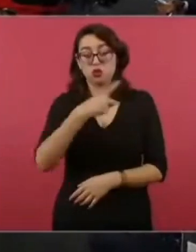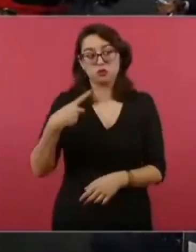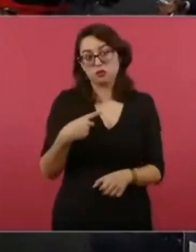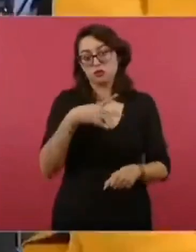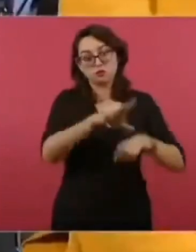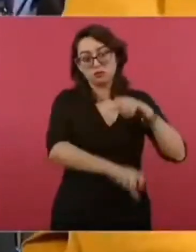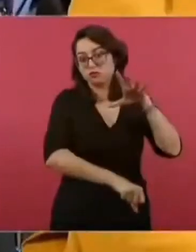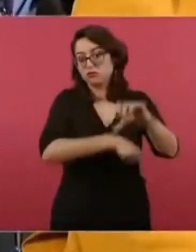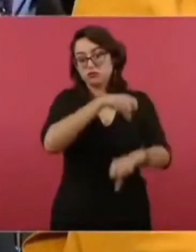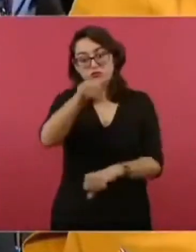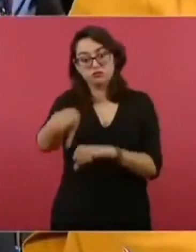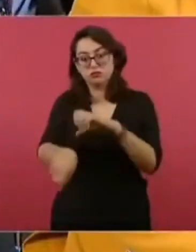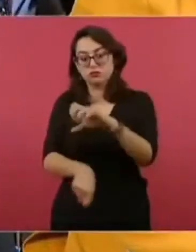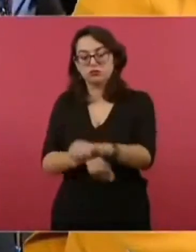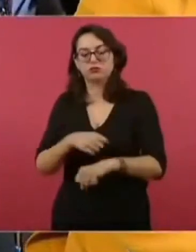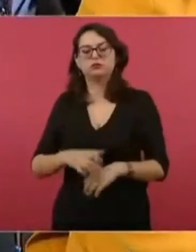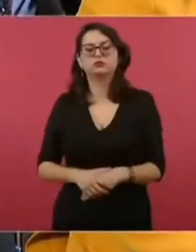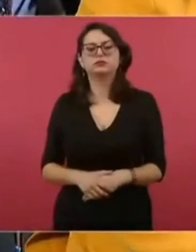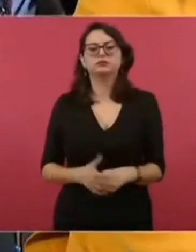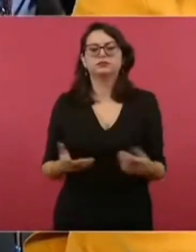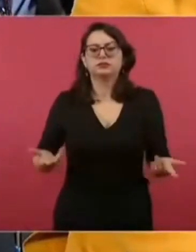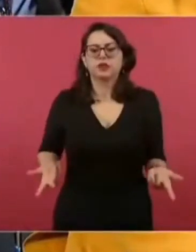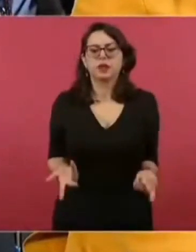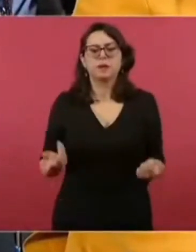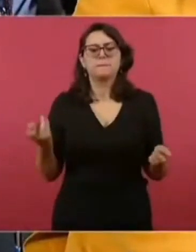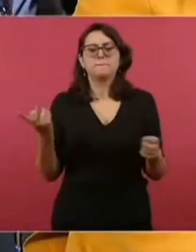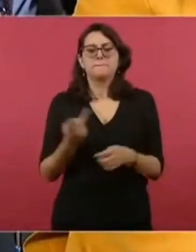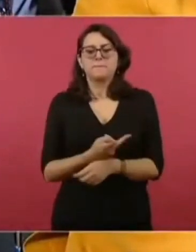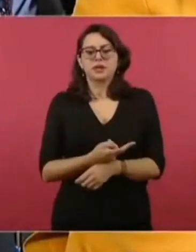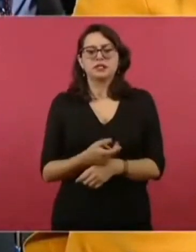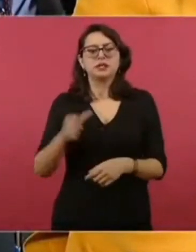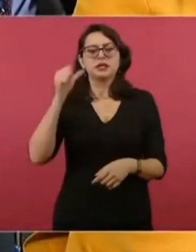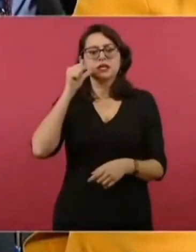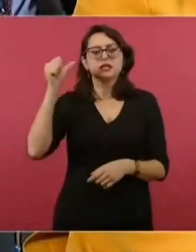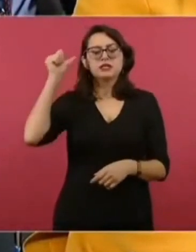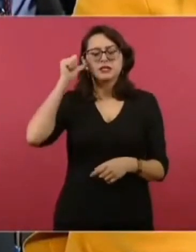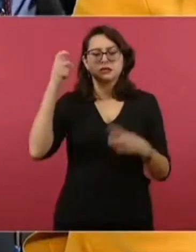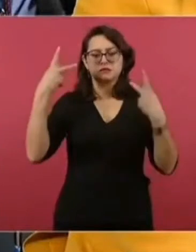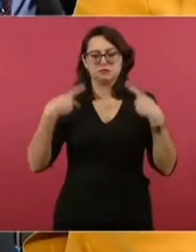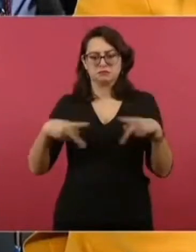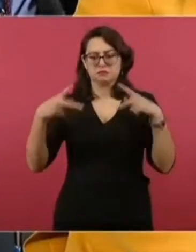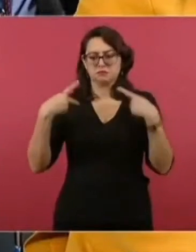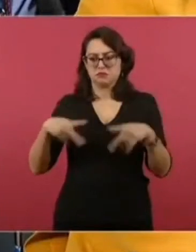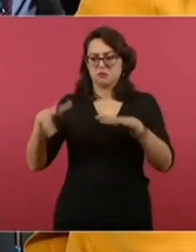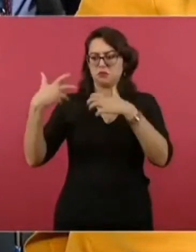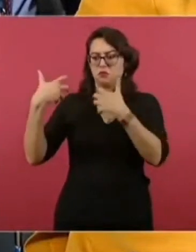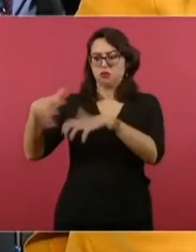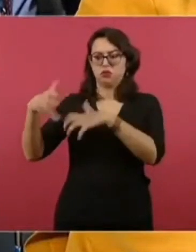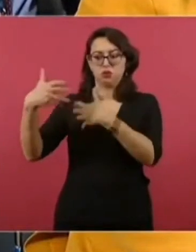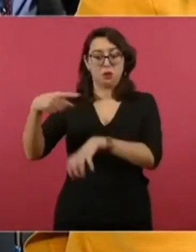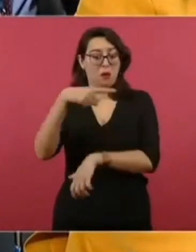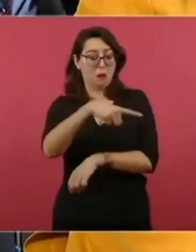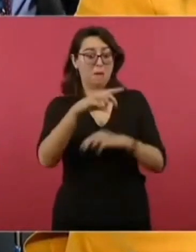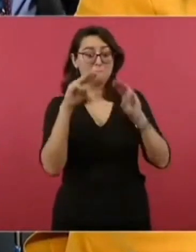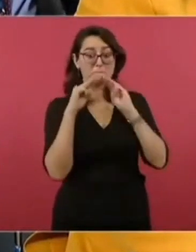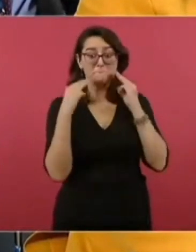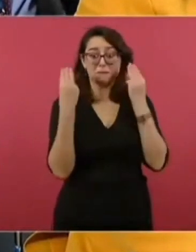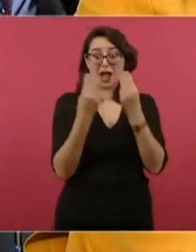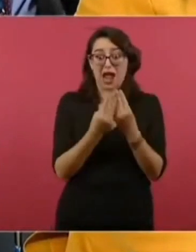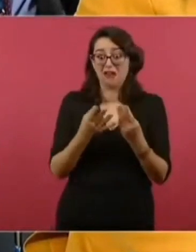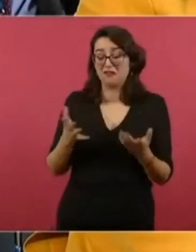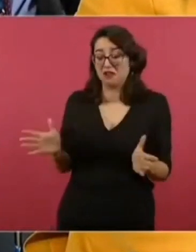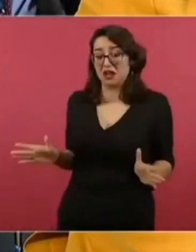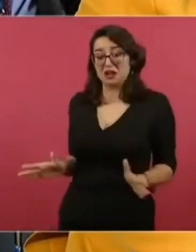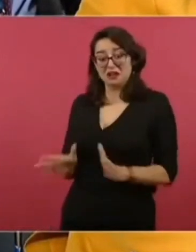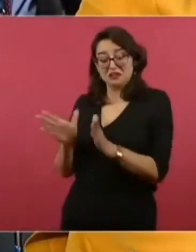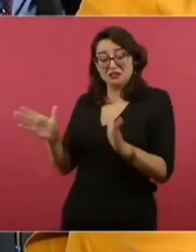de que se haya obligado, como dice la secretaria, a cientos de personas a marchar el día de ayer por parte de esta organización criminal, y qué tan profunda sería la